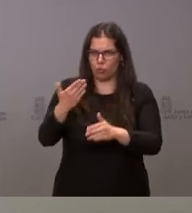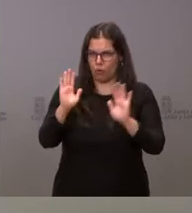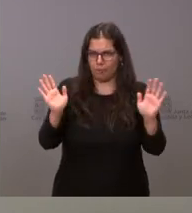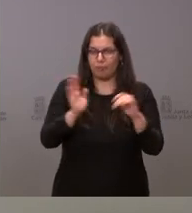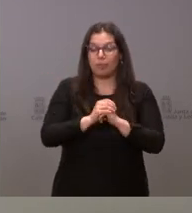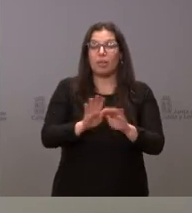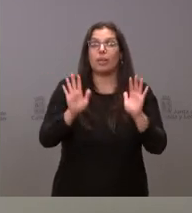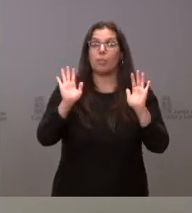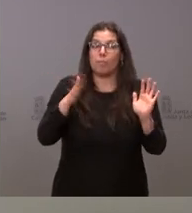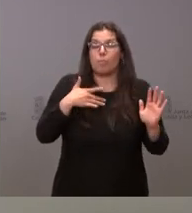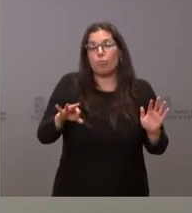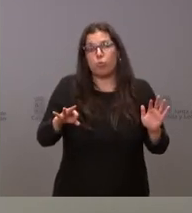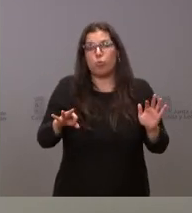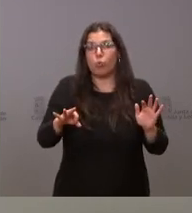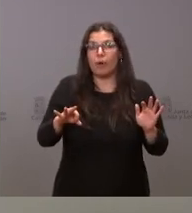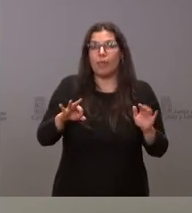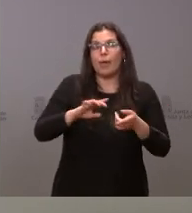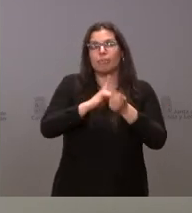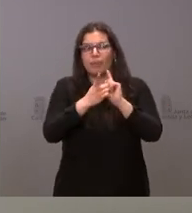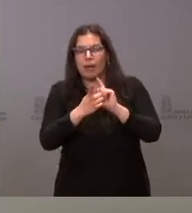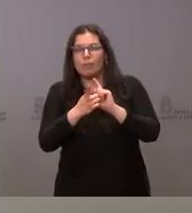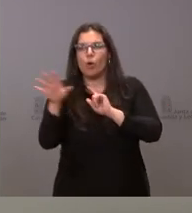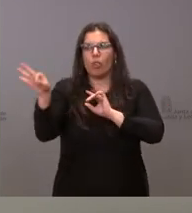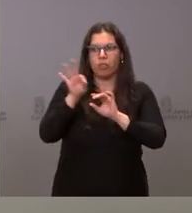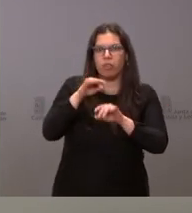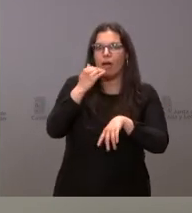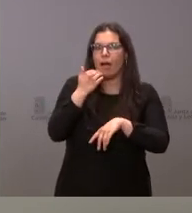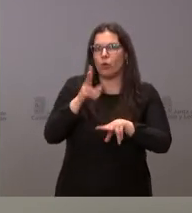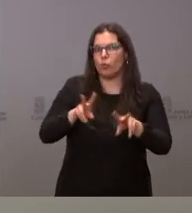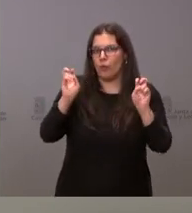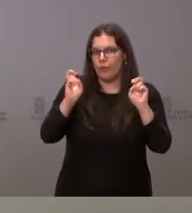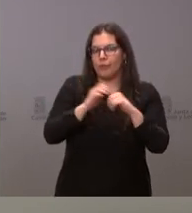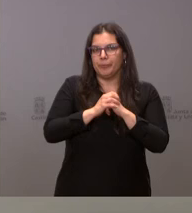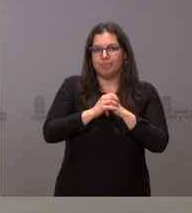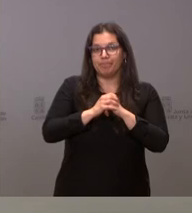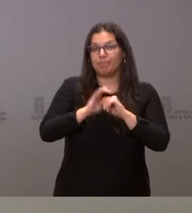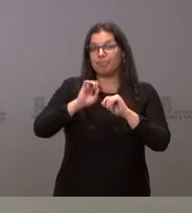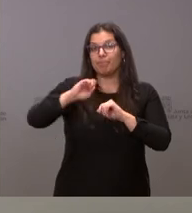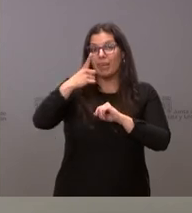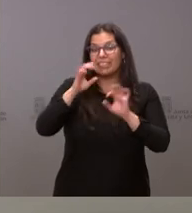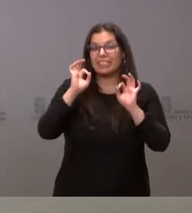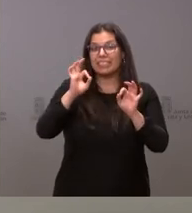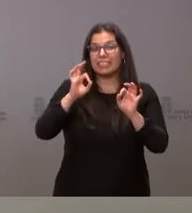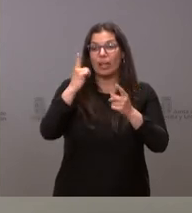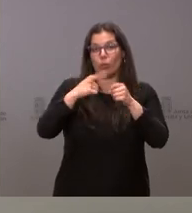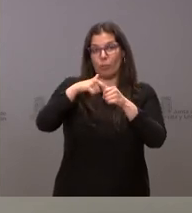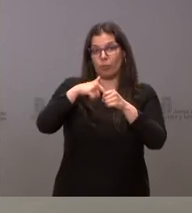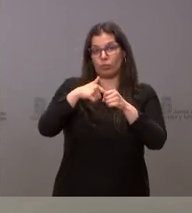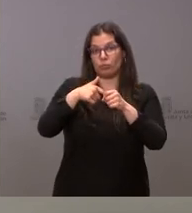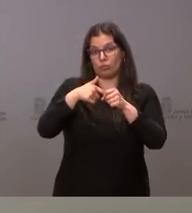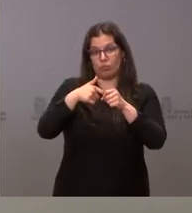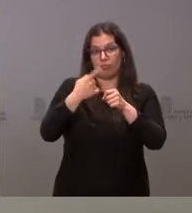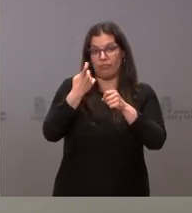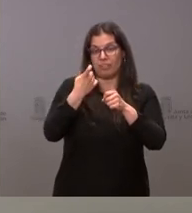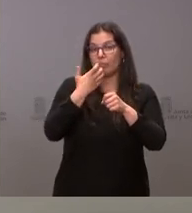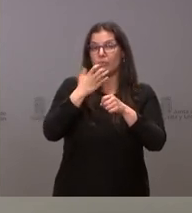pueda haber alguna modificación y algún nombramiento y muy especialmente en el caso de alguna de secretarias que está vacante, como esta que